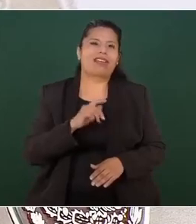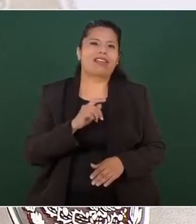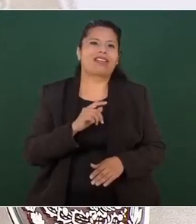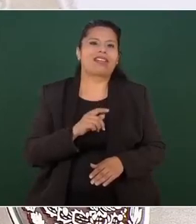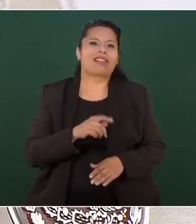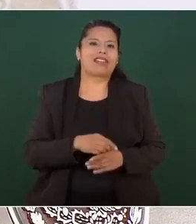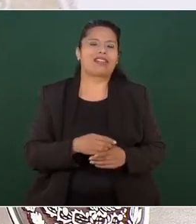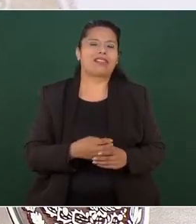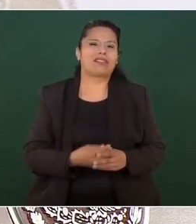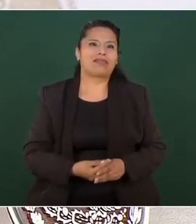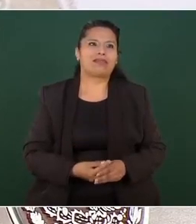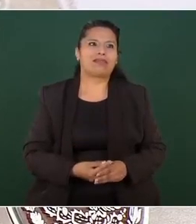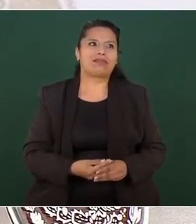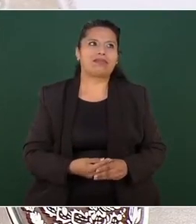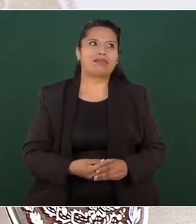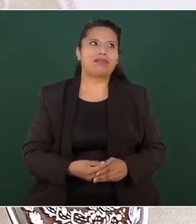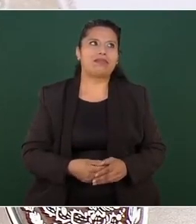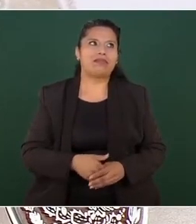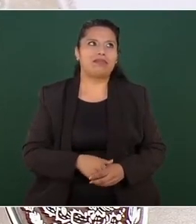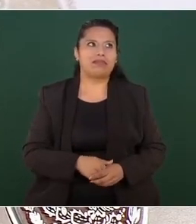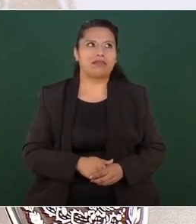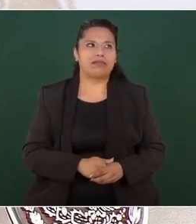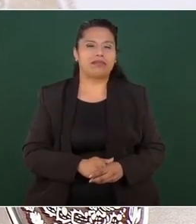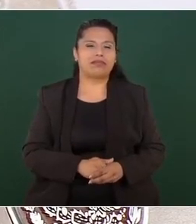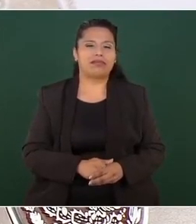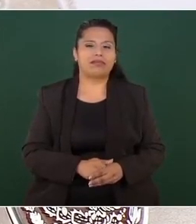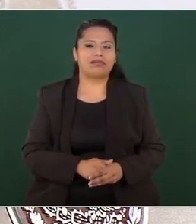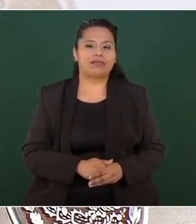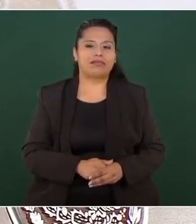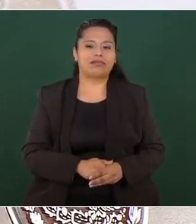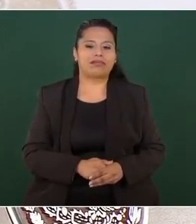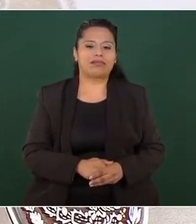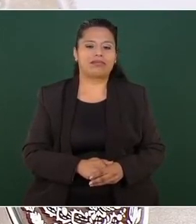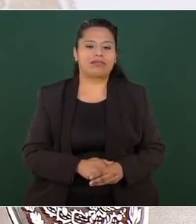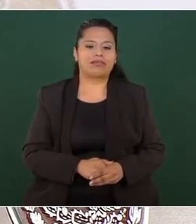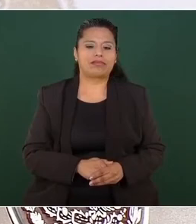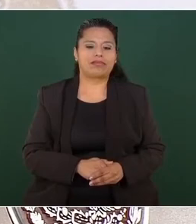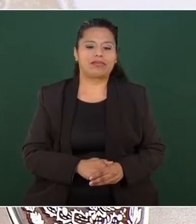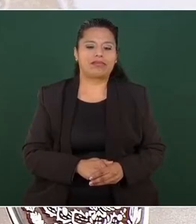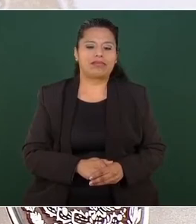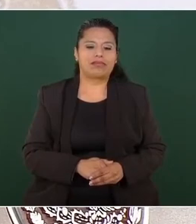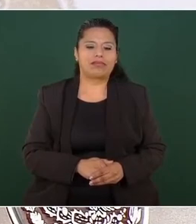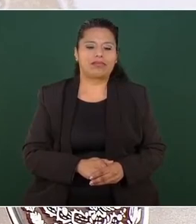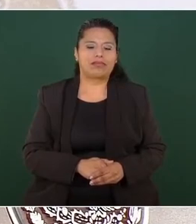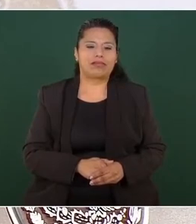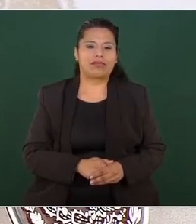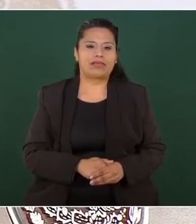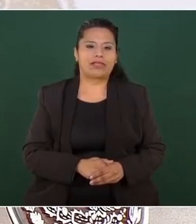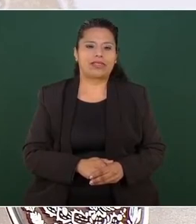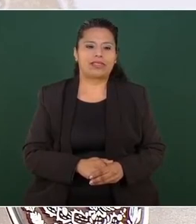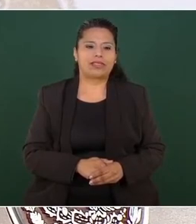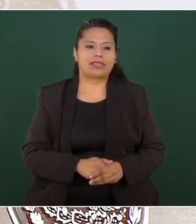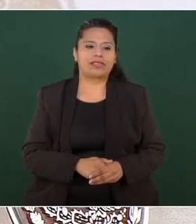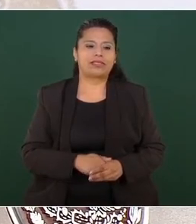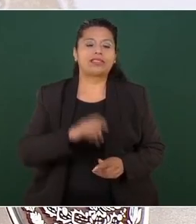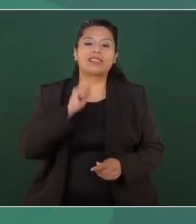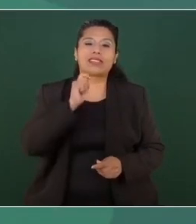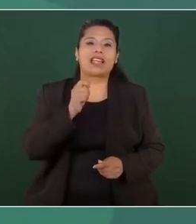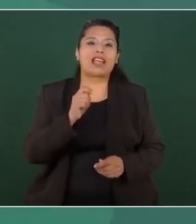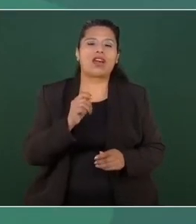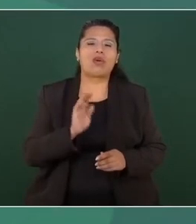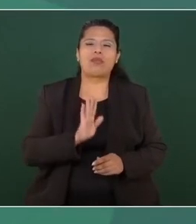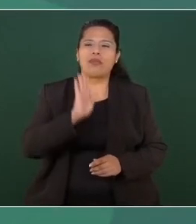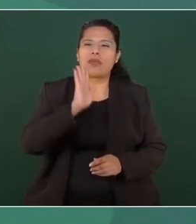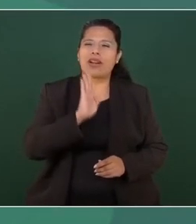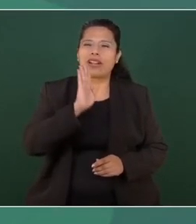padeció con la llamada Policía Federal